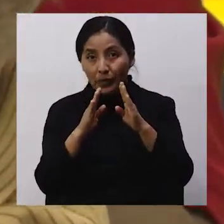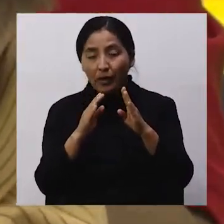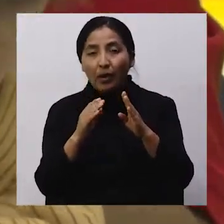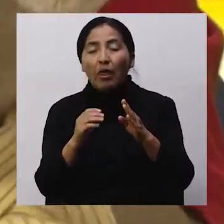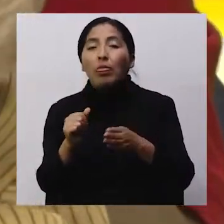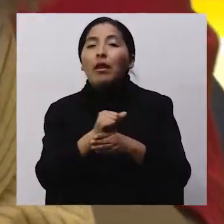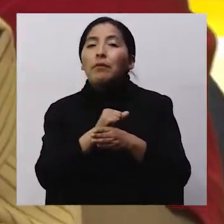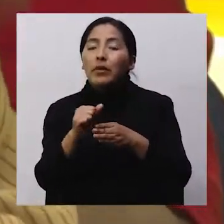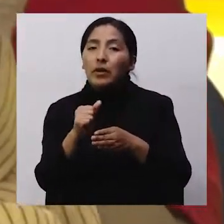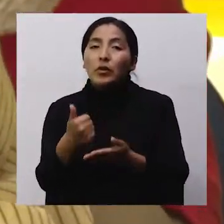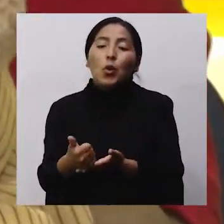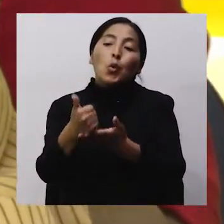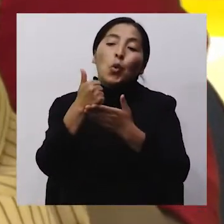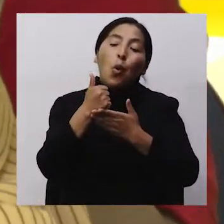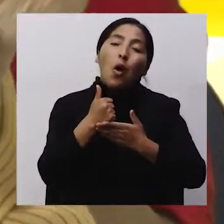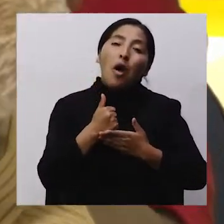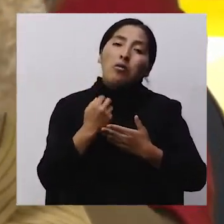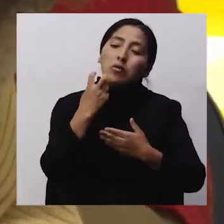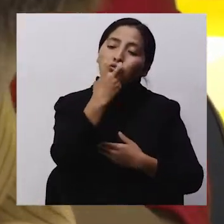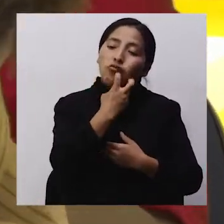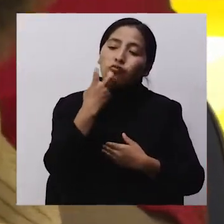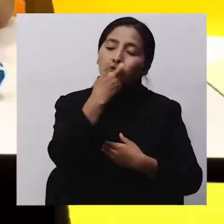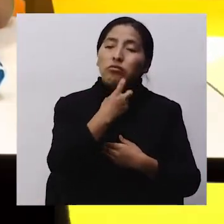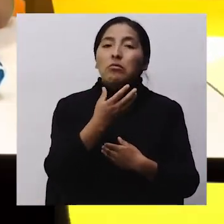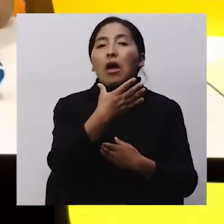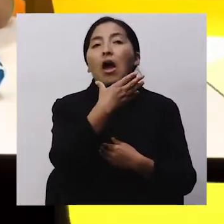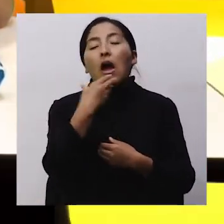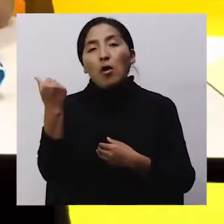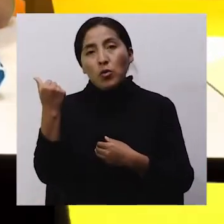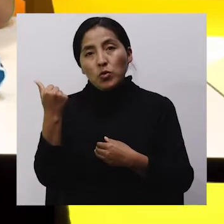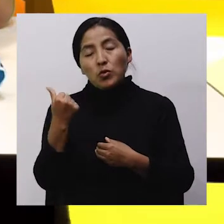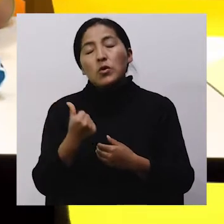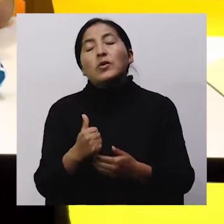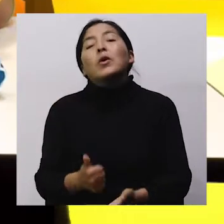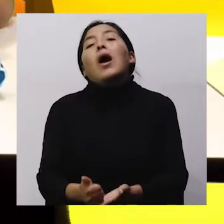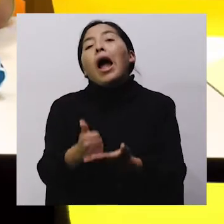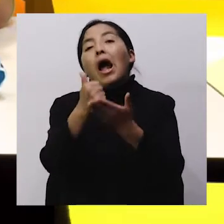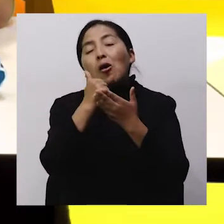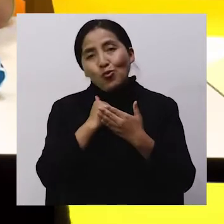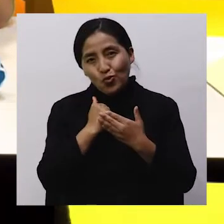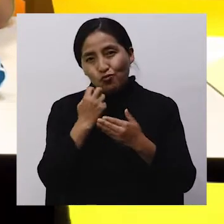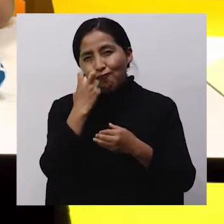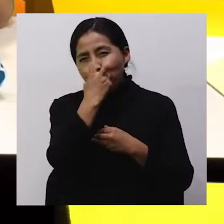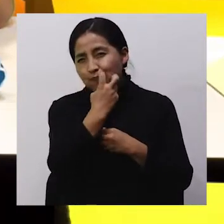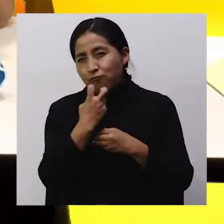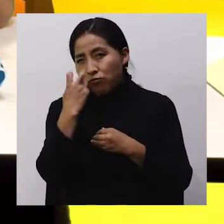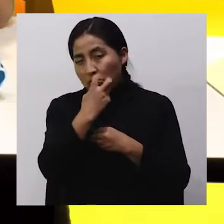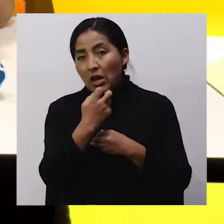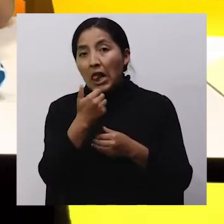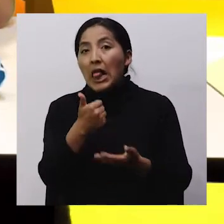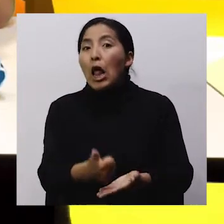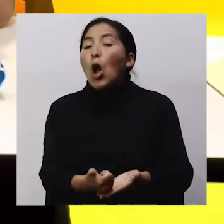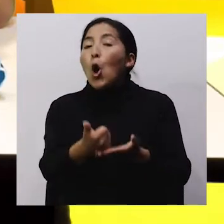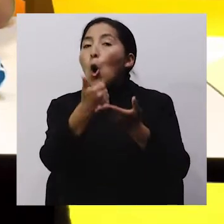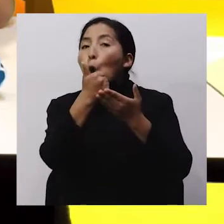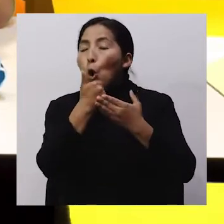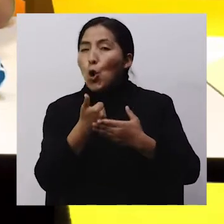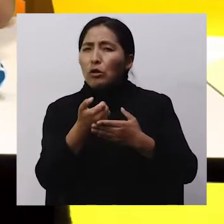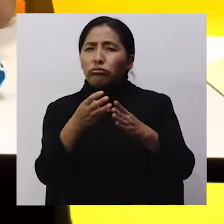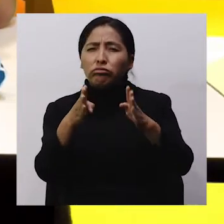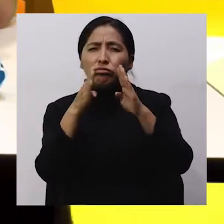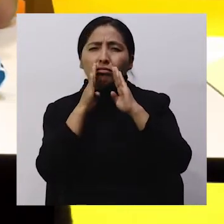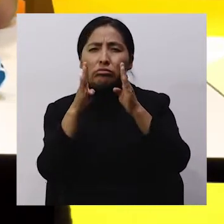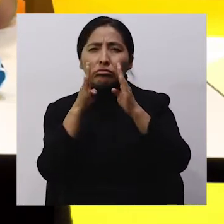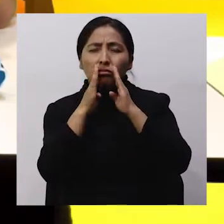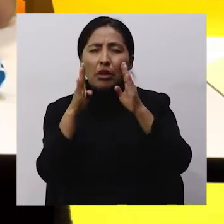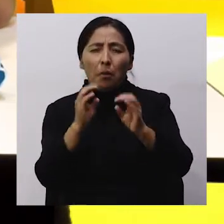Entonces, ¿nos ayudan a vocalizar? Claro que sí, ayudan a la vocalización Y también ayudan a que hablen más, con